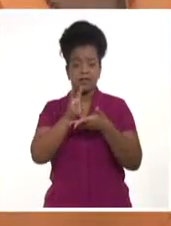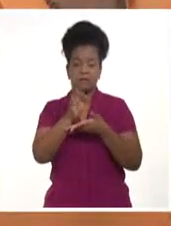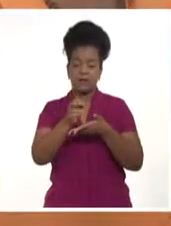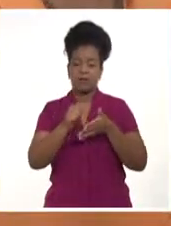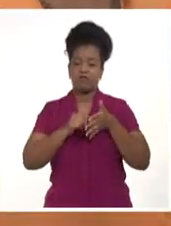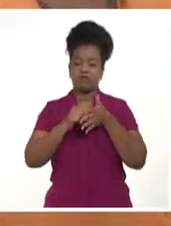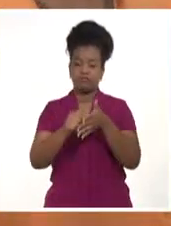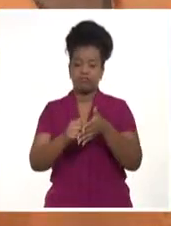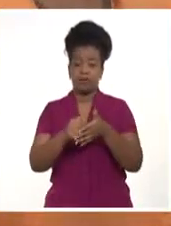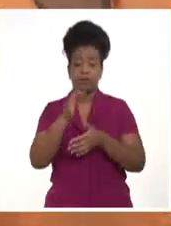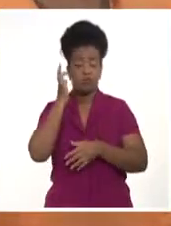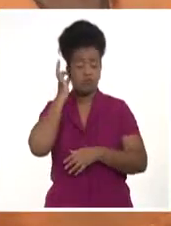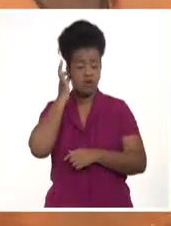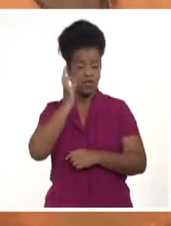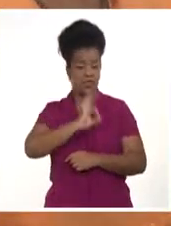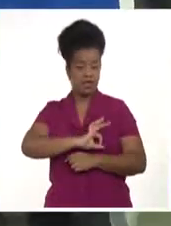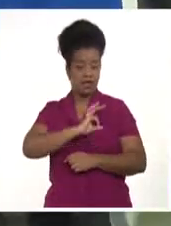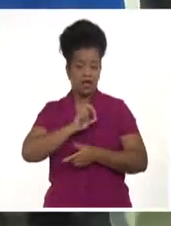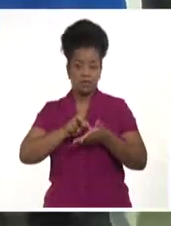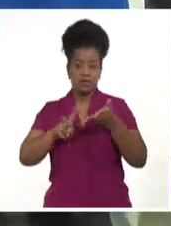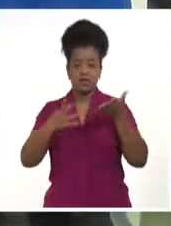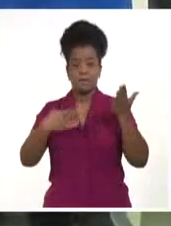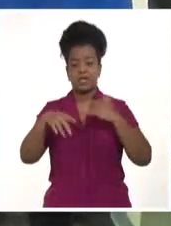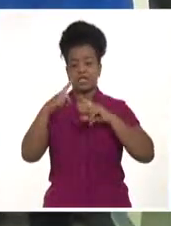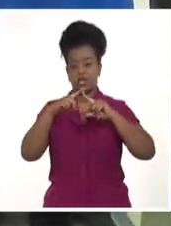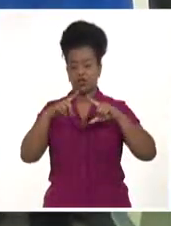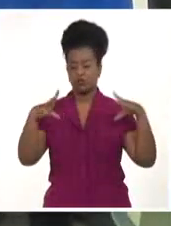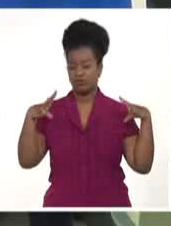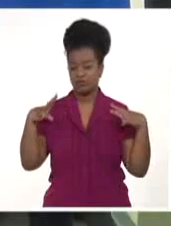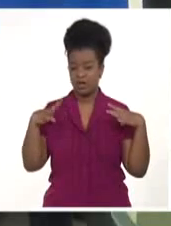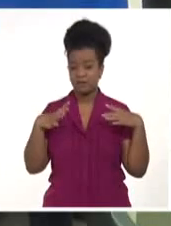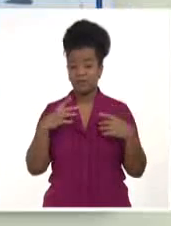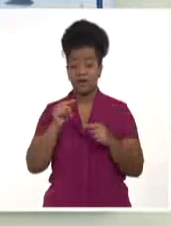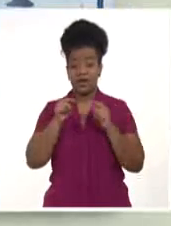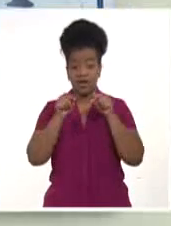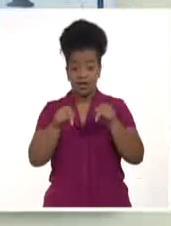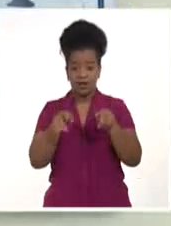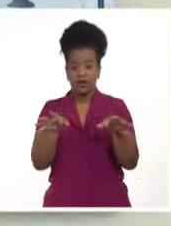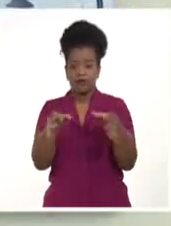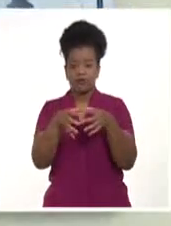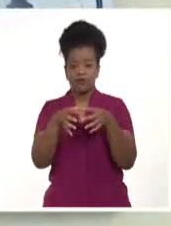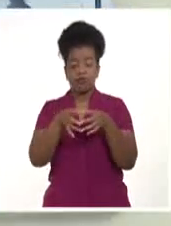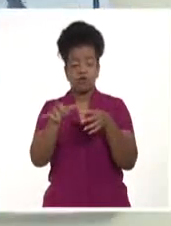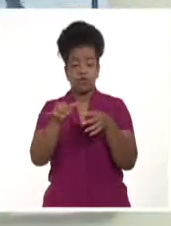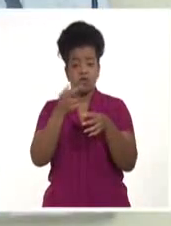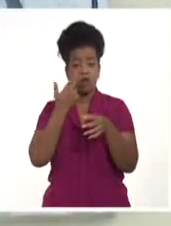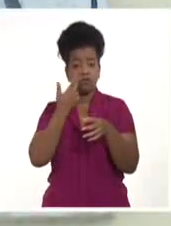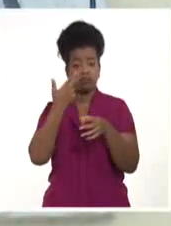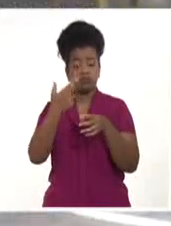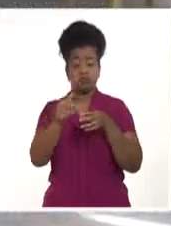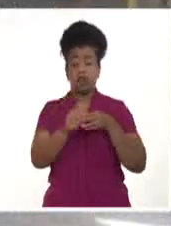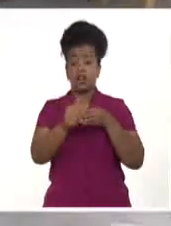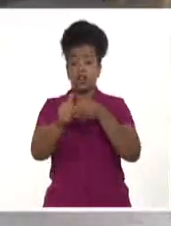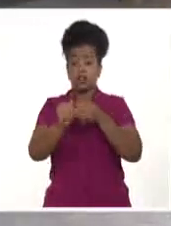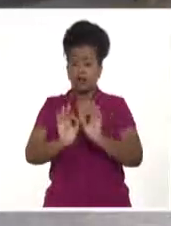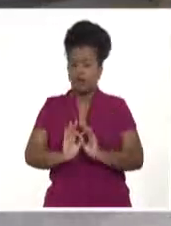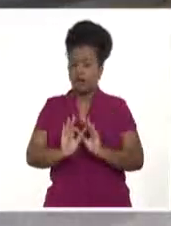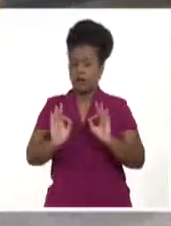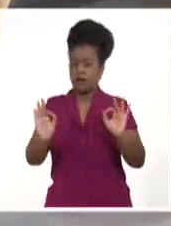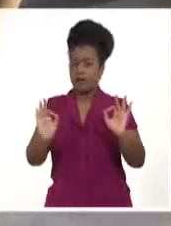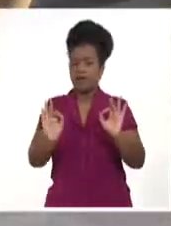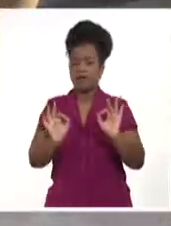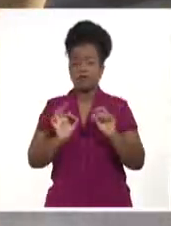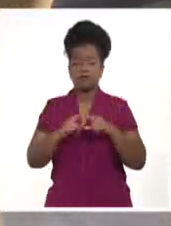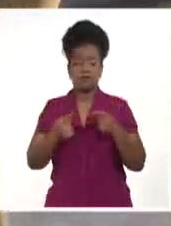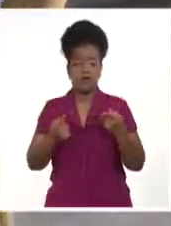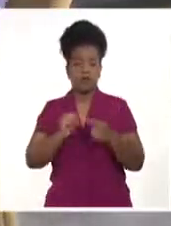González, delegada provincial del Mintur, a un colectivo que ostenta además el reconocimiento del líder de la calidad por la senda del